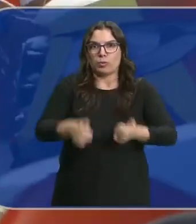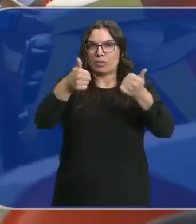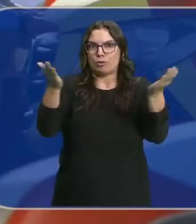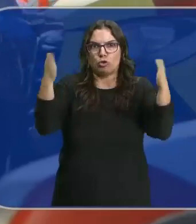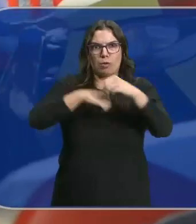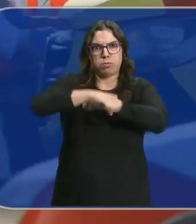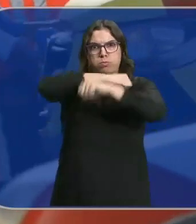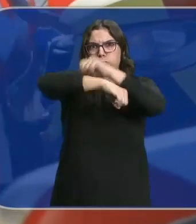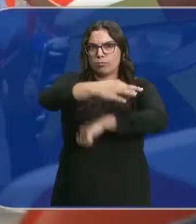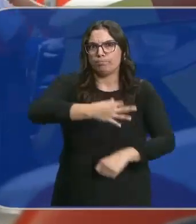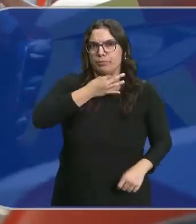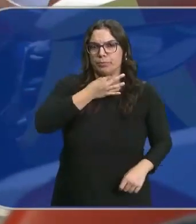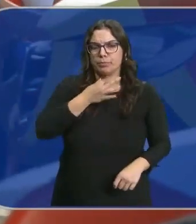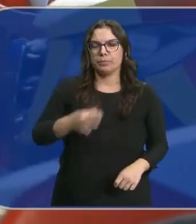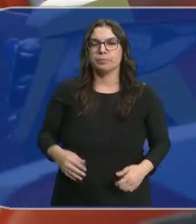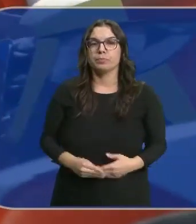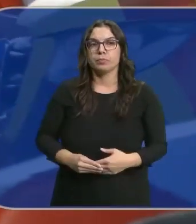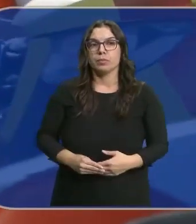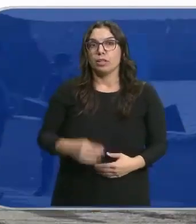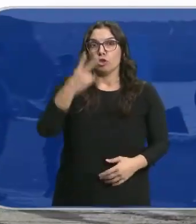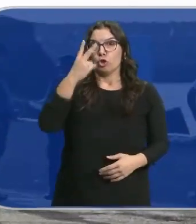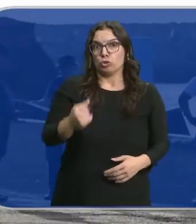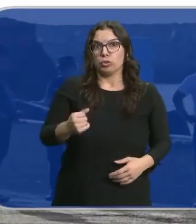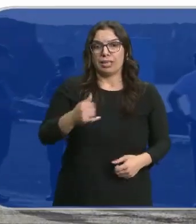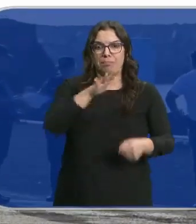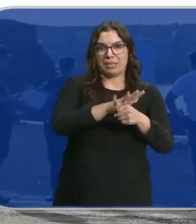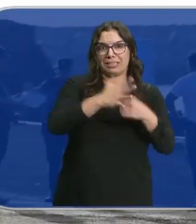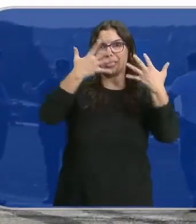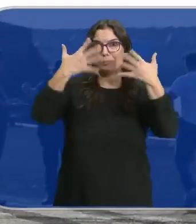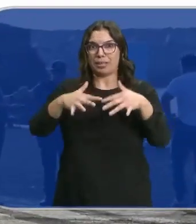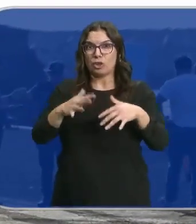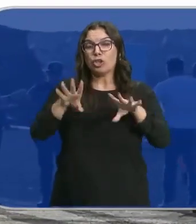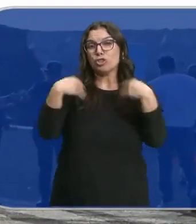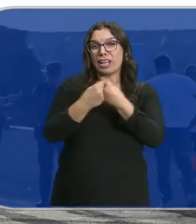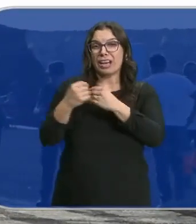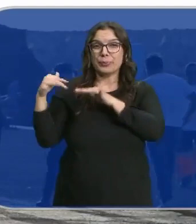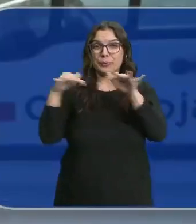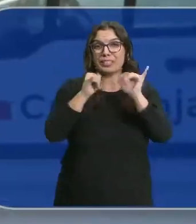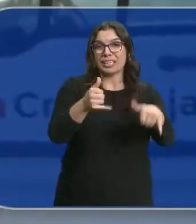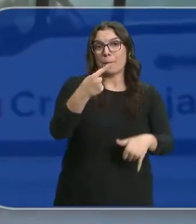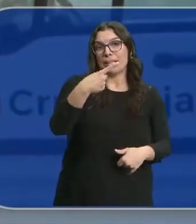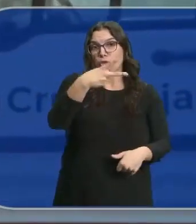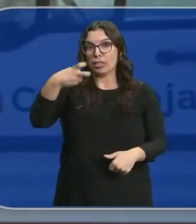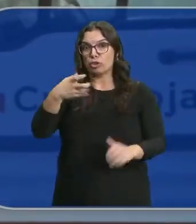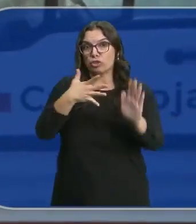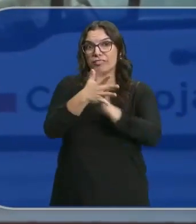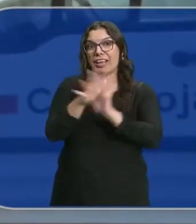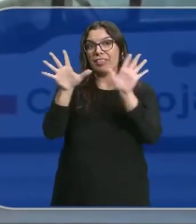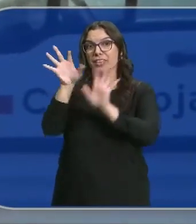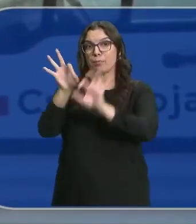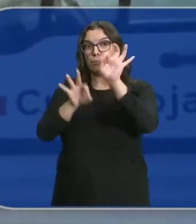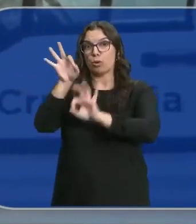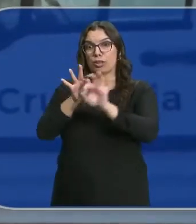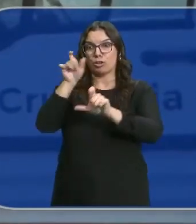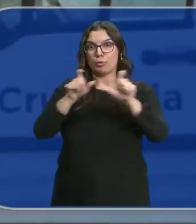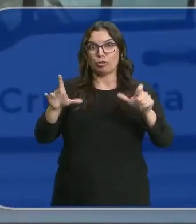para hacer frente a esta llegada masiva de inmigrantes. En dos días, martes y miércoles, fueron 1.200 y eso supone el 10% de